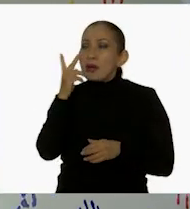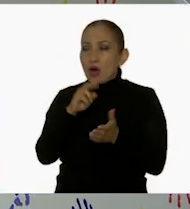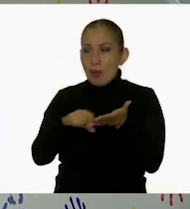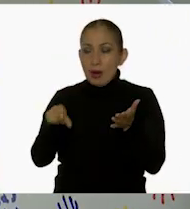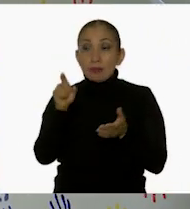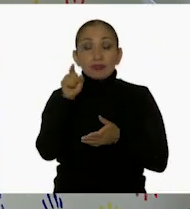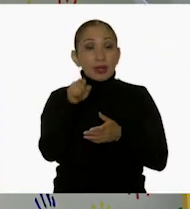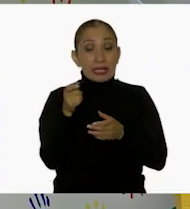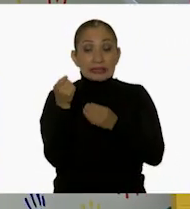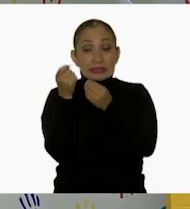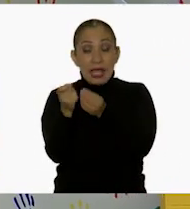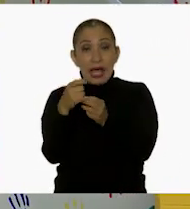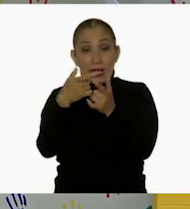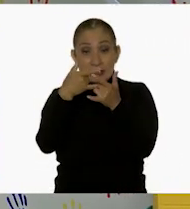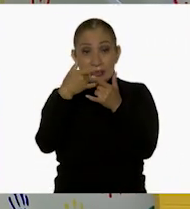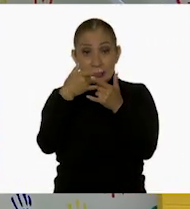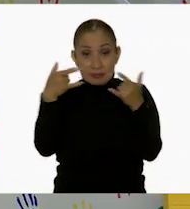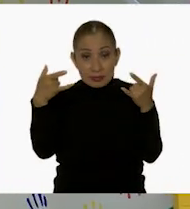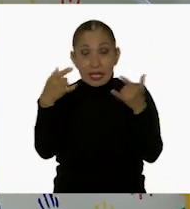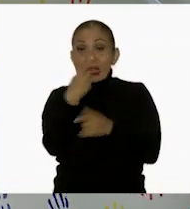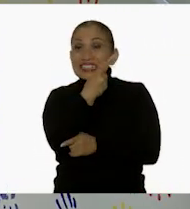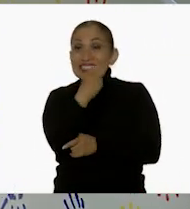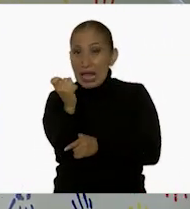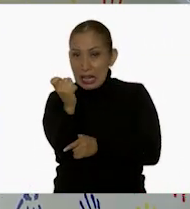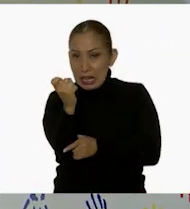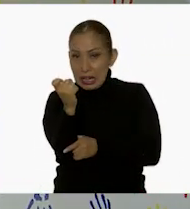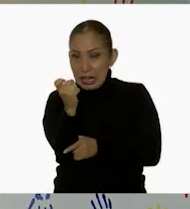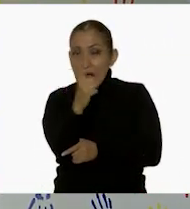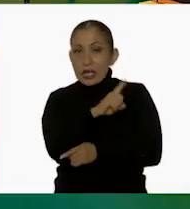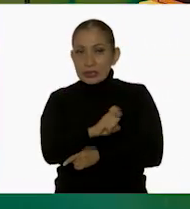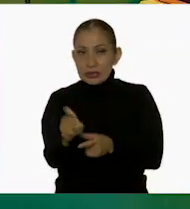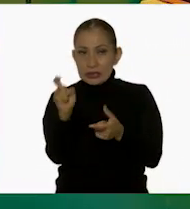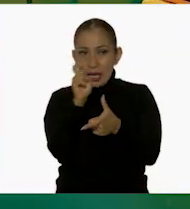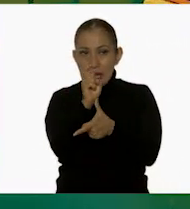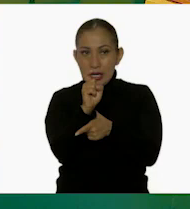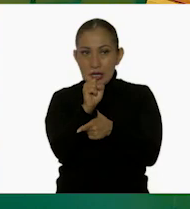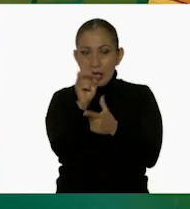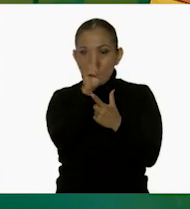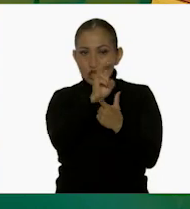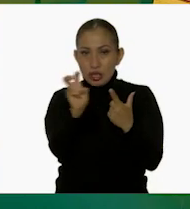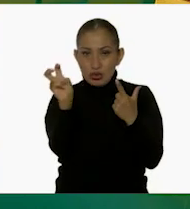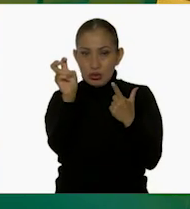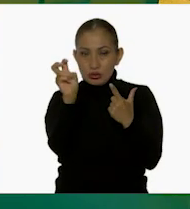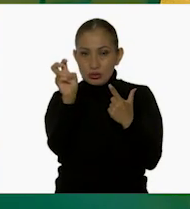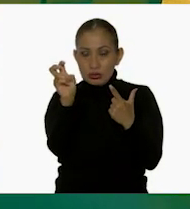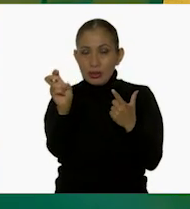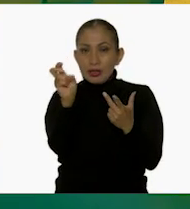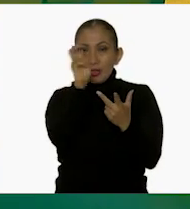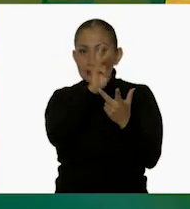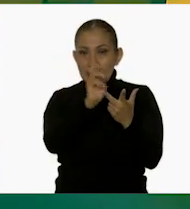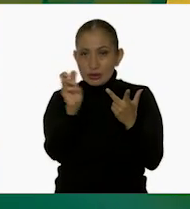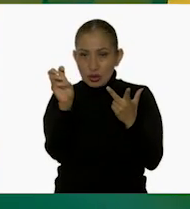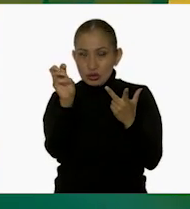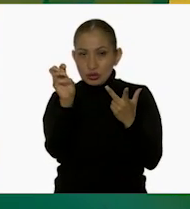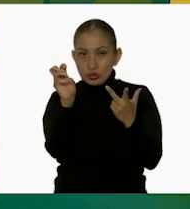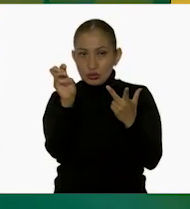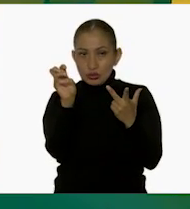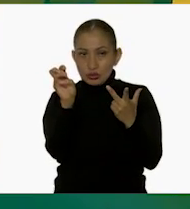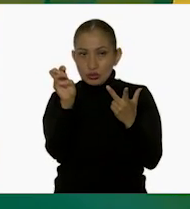dar, fíjate, estos son billetes de 100. Sí. Te doy 100, 200, 300,